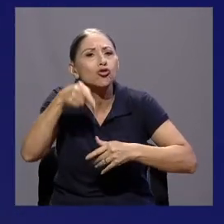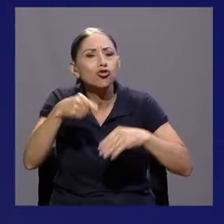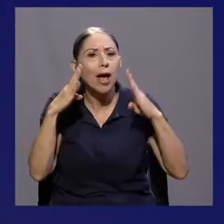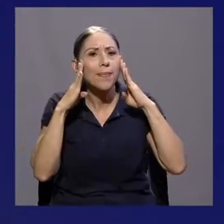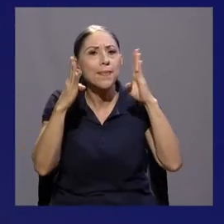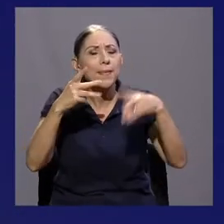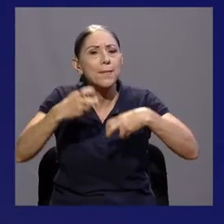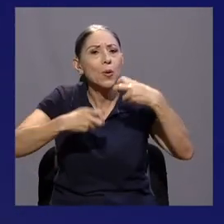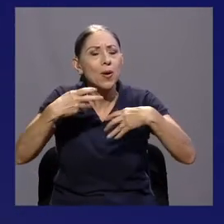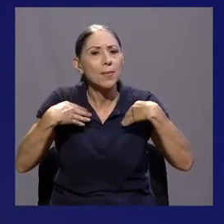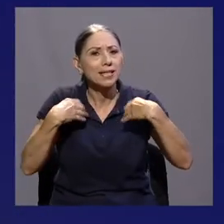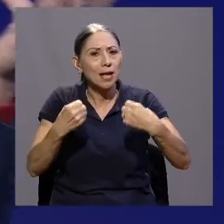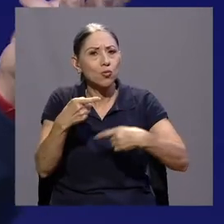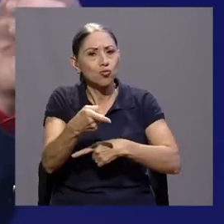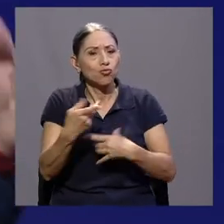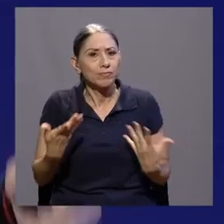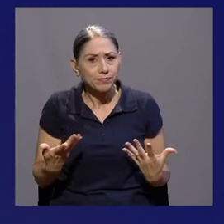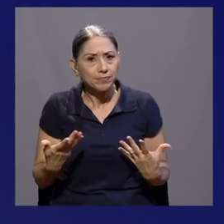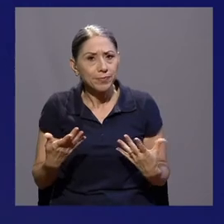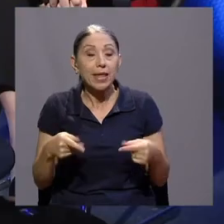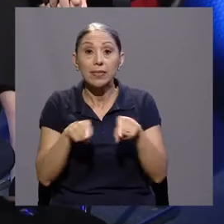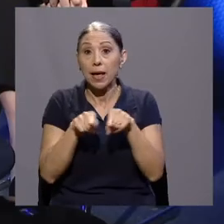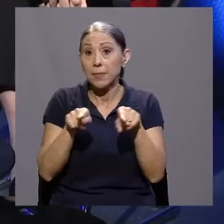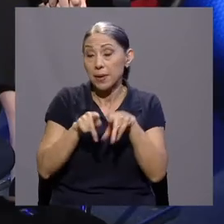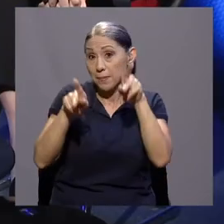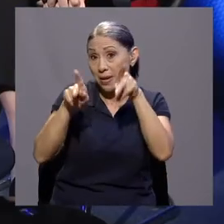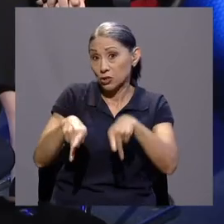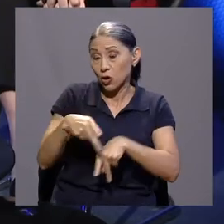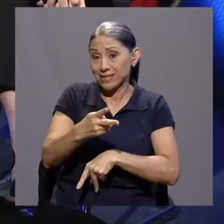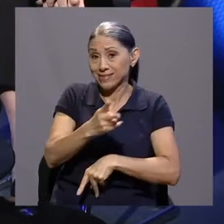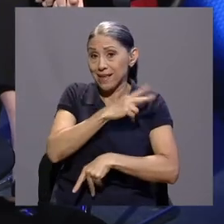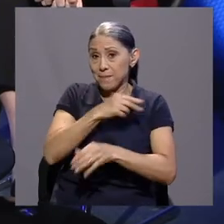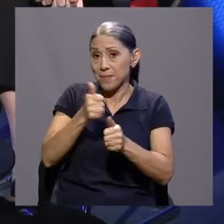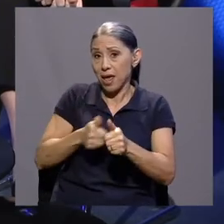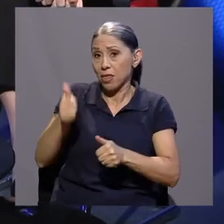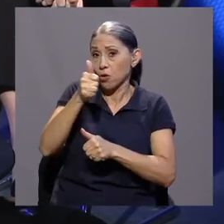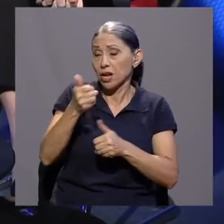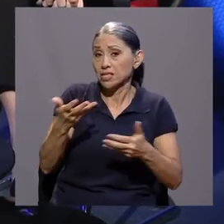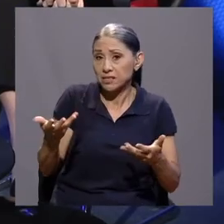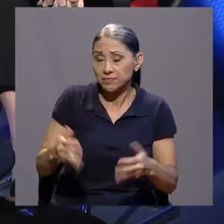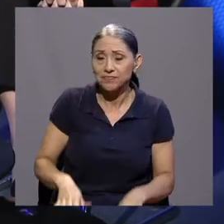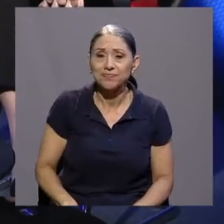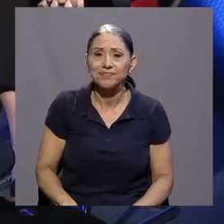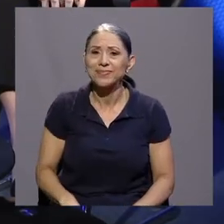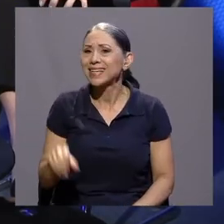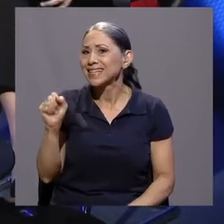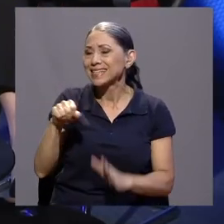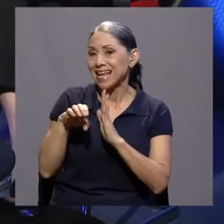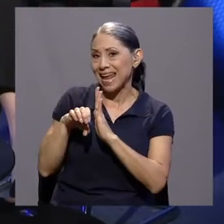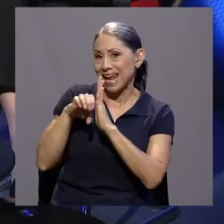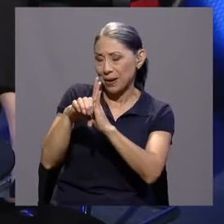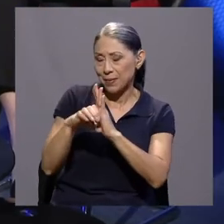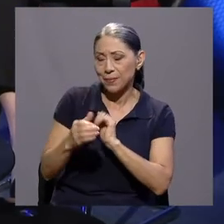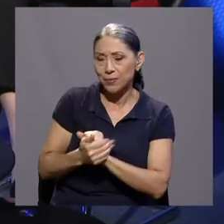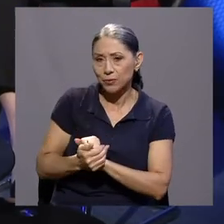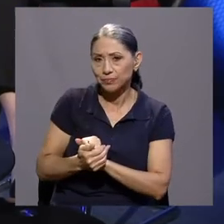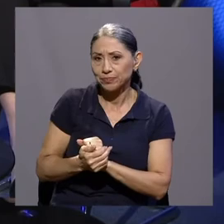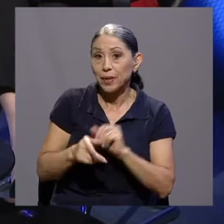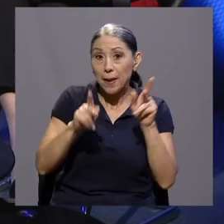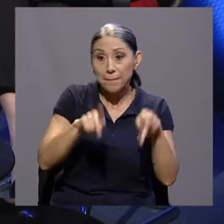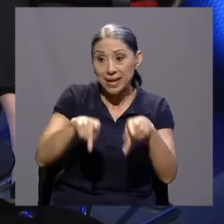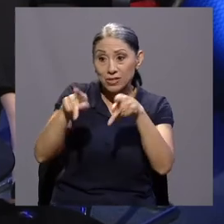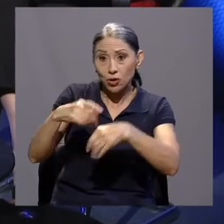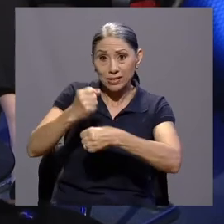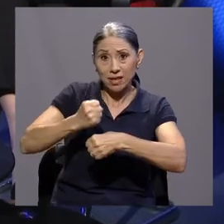también las personas empleadoras. Claro. Por ejemplo, a nivel de las personas teletrabajadoras,